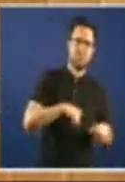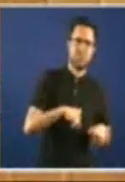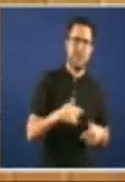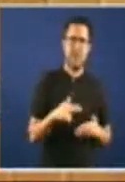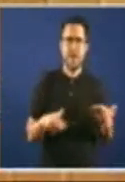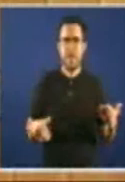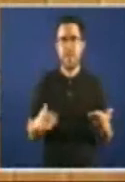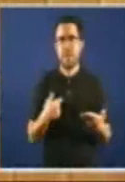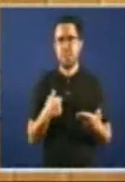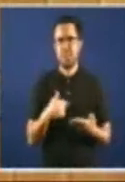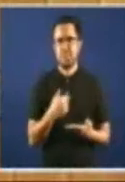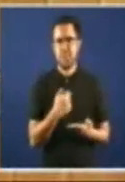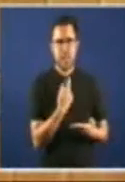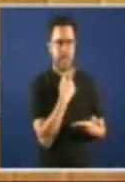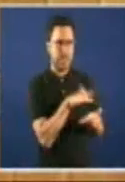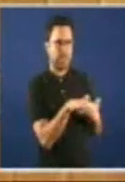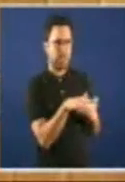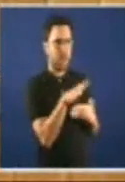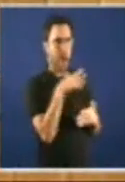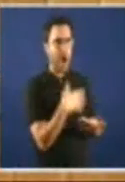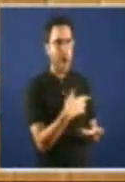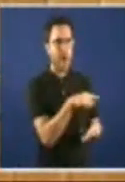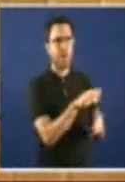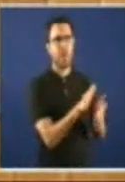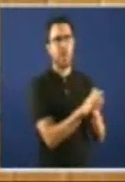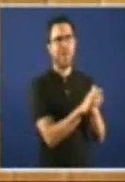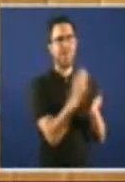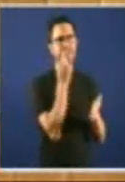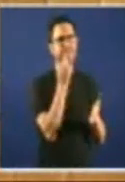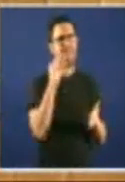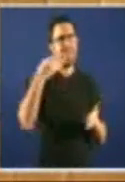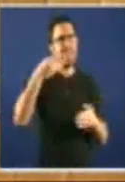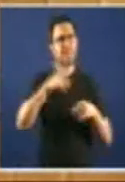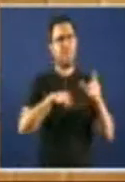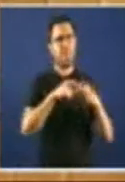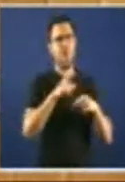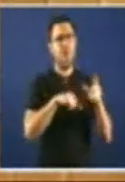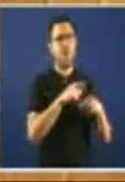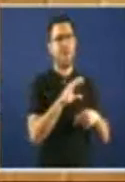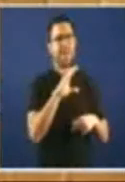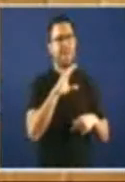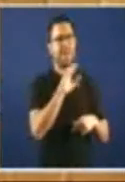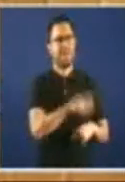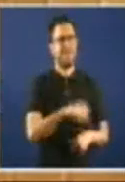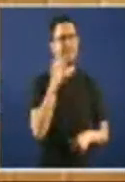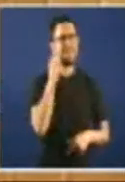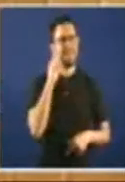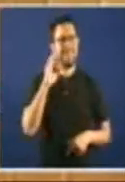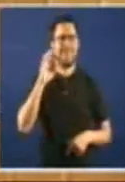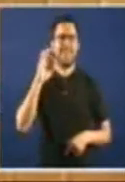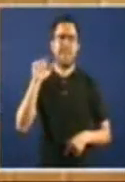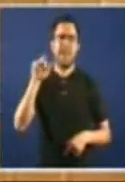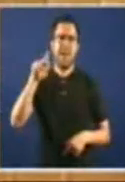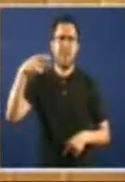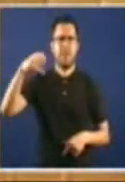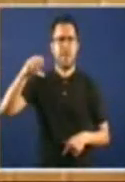compañera do BNG Carmen Adán Que non hubo resposta en comisión Non sabemos